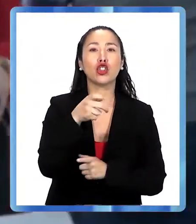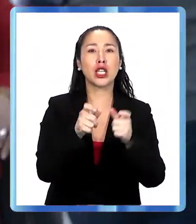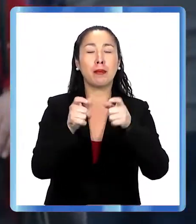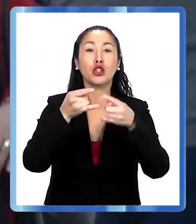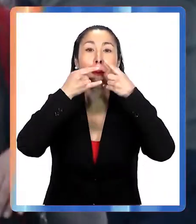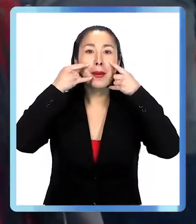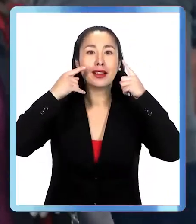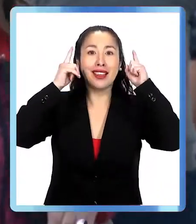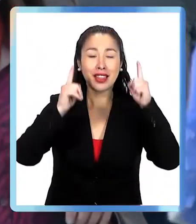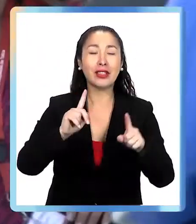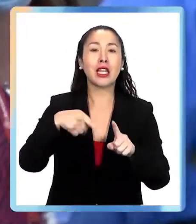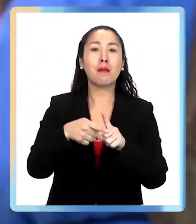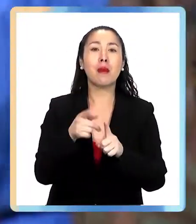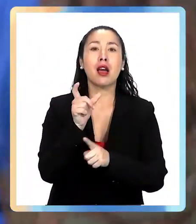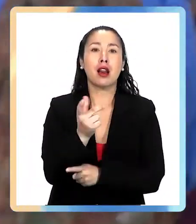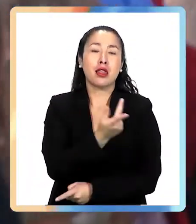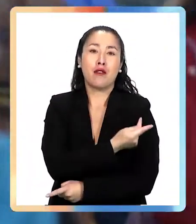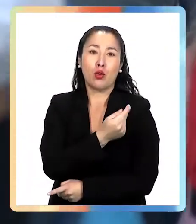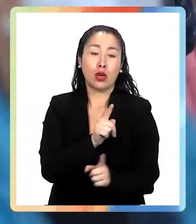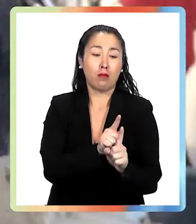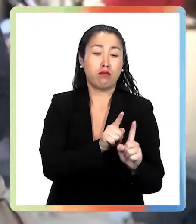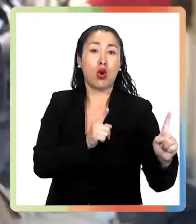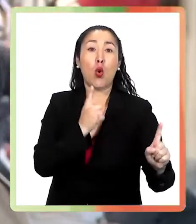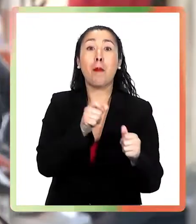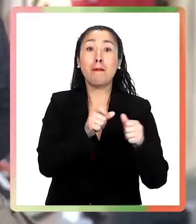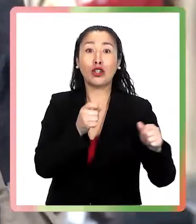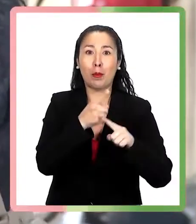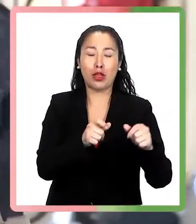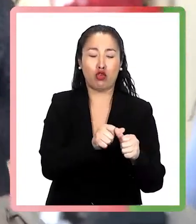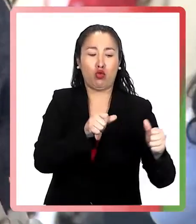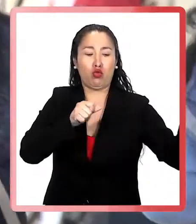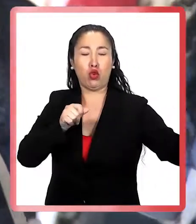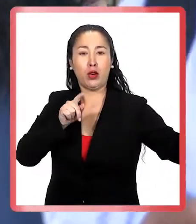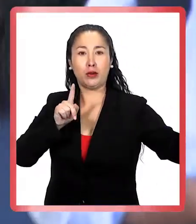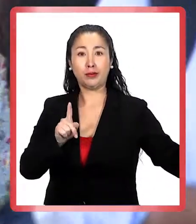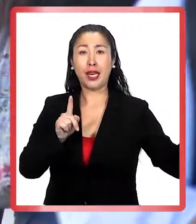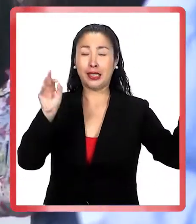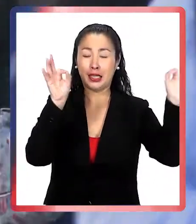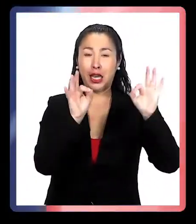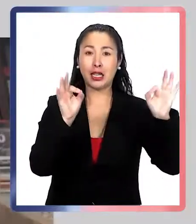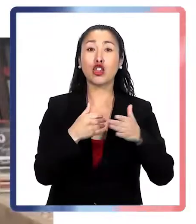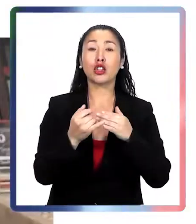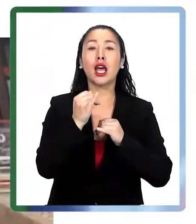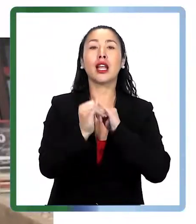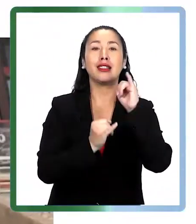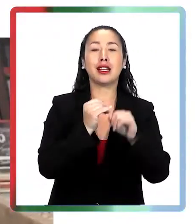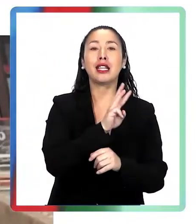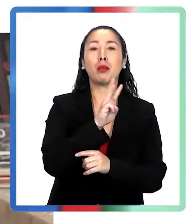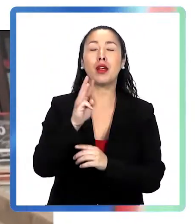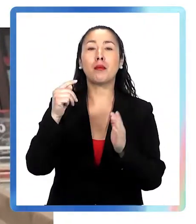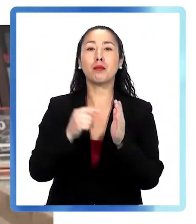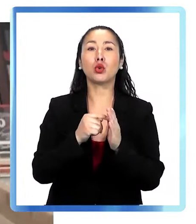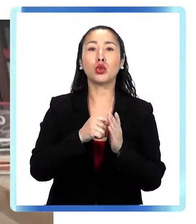personas con mascarilla y pase de movilidad y con una separación de un metro y medio con otros. Todo el detalle está en la página